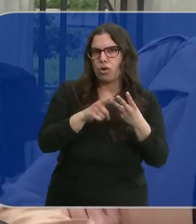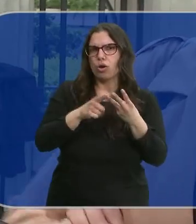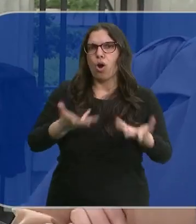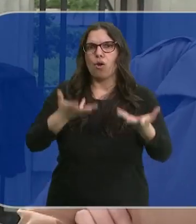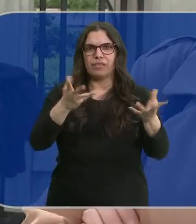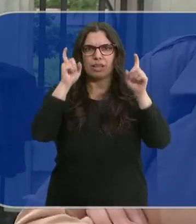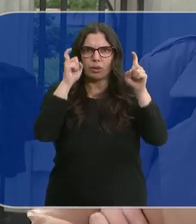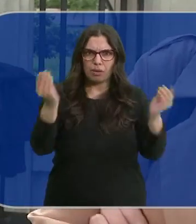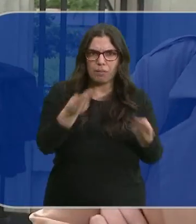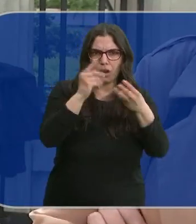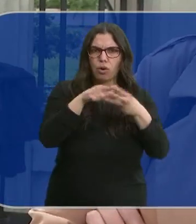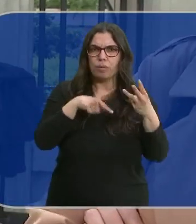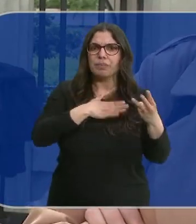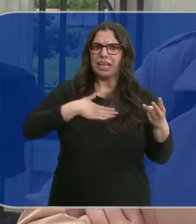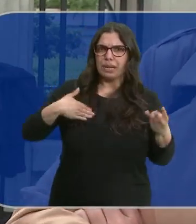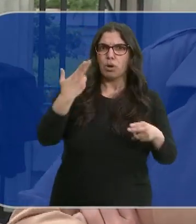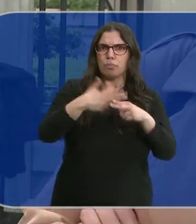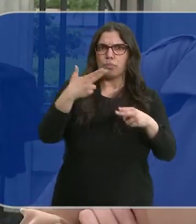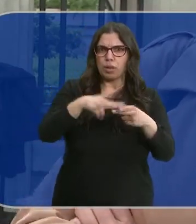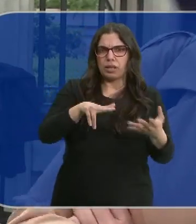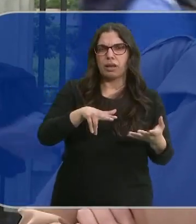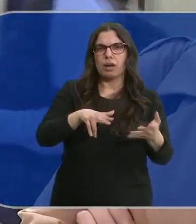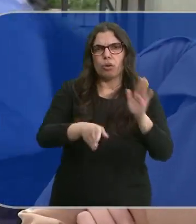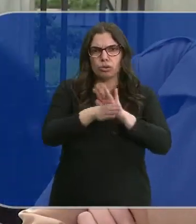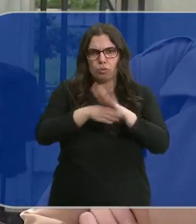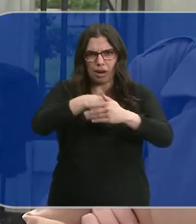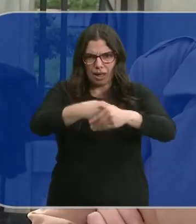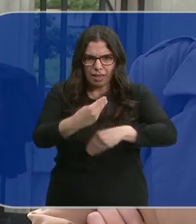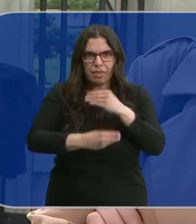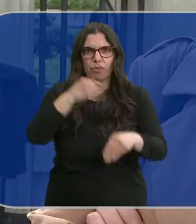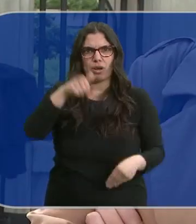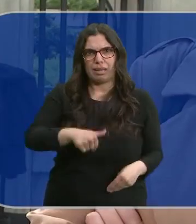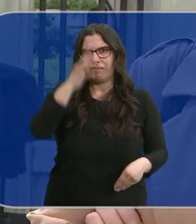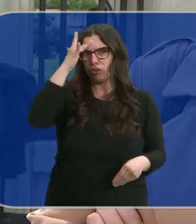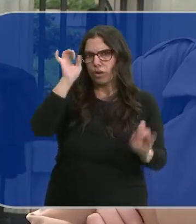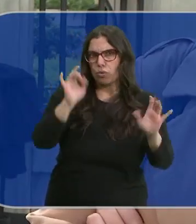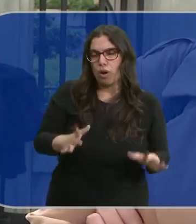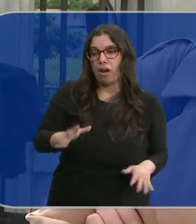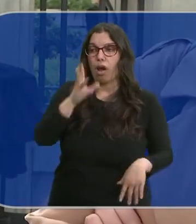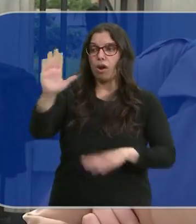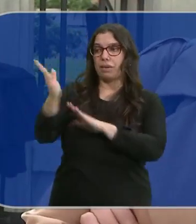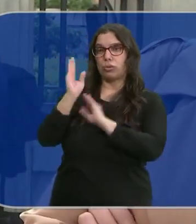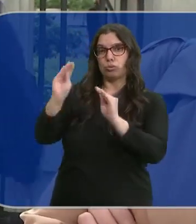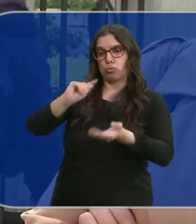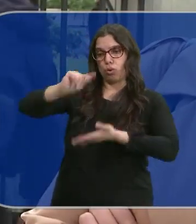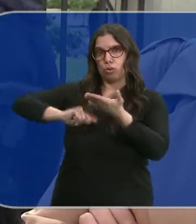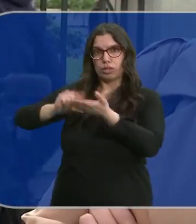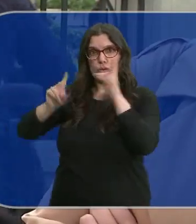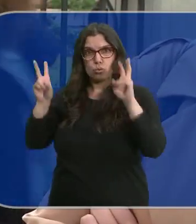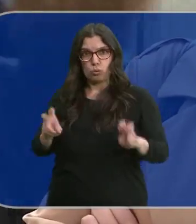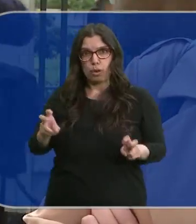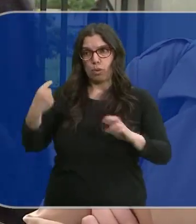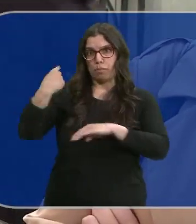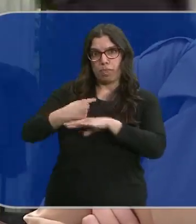mejorar la oferta educativa, y queremos seguir implantando esa política universitaria en nuestra comunidad autónoma. Este planteamiento de nuevas contrataciones de ayudante doctor que